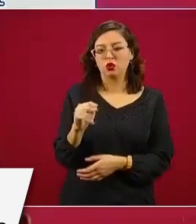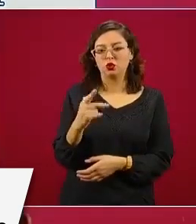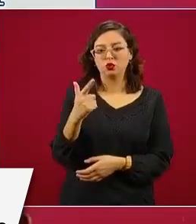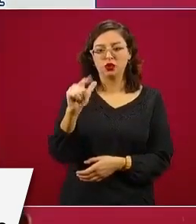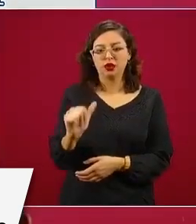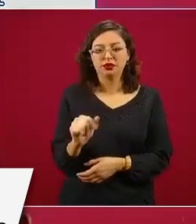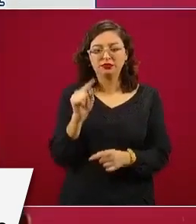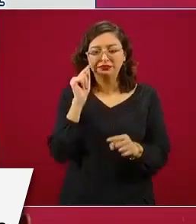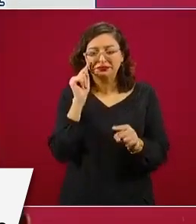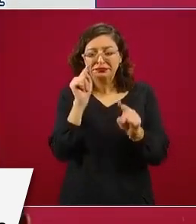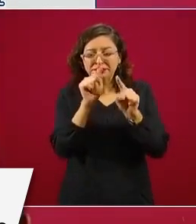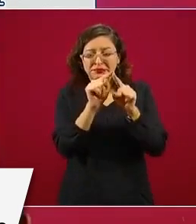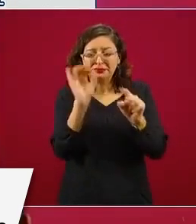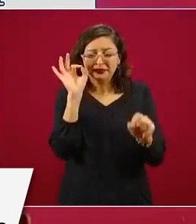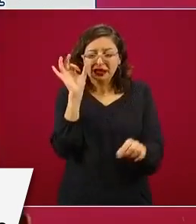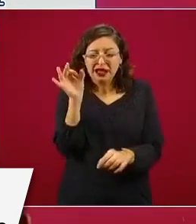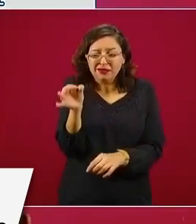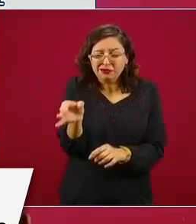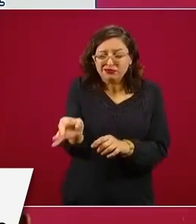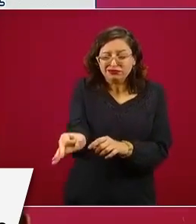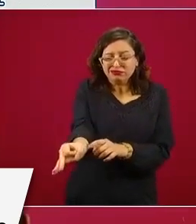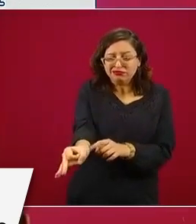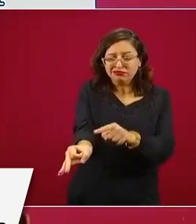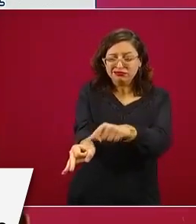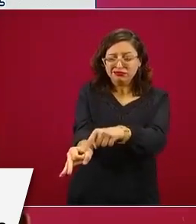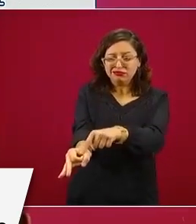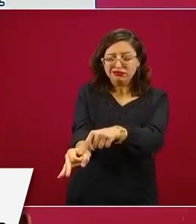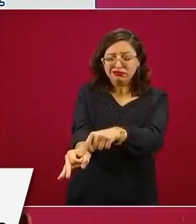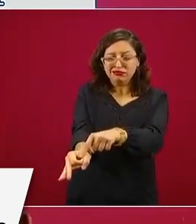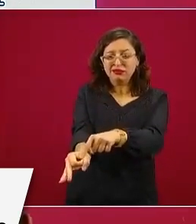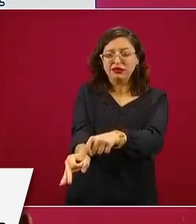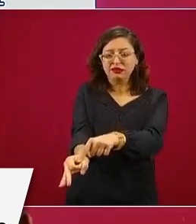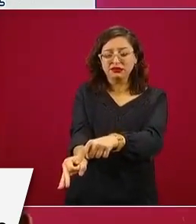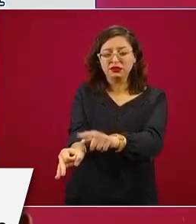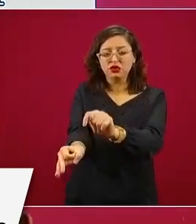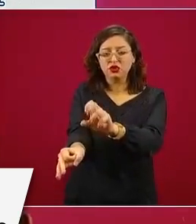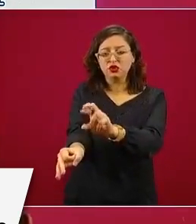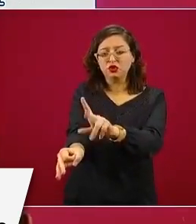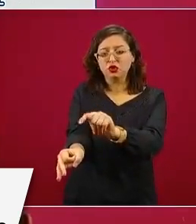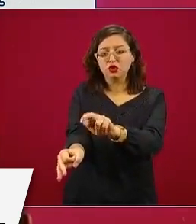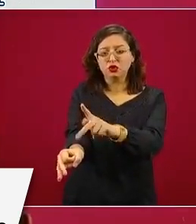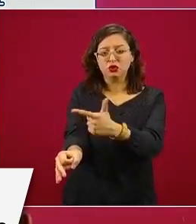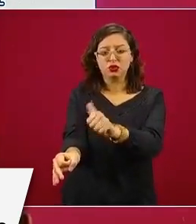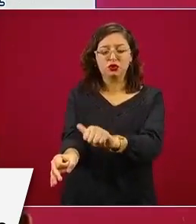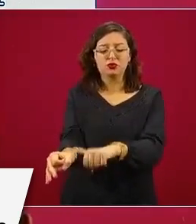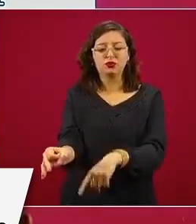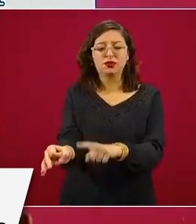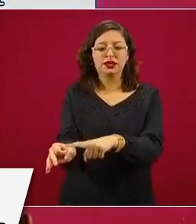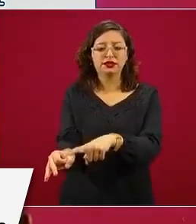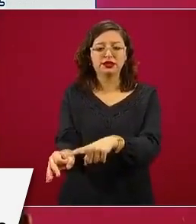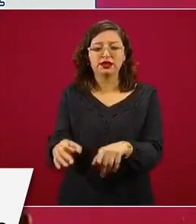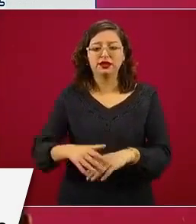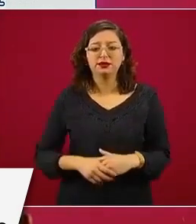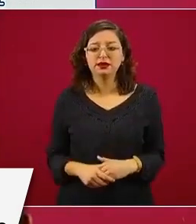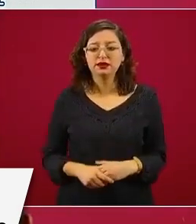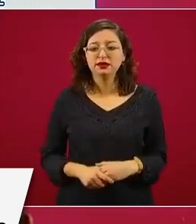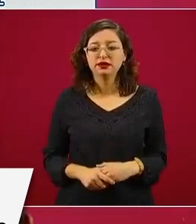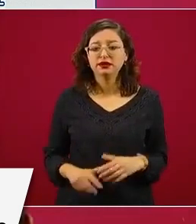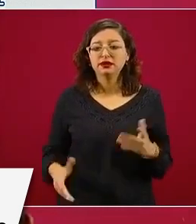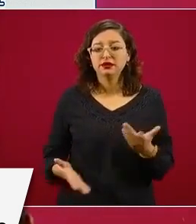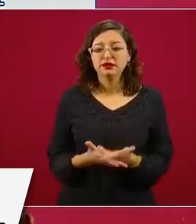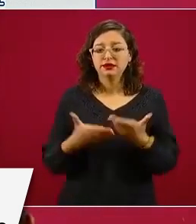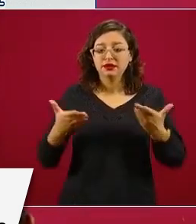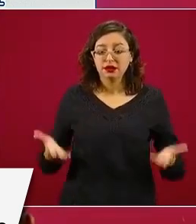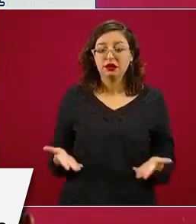de la historia. justicia, haber Graciono Jehová, pero que no te pueda ac